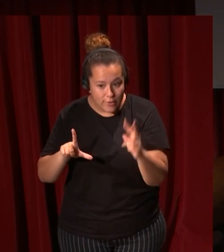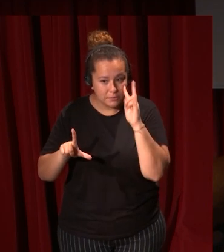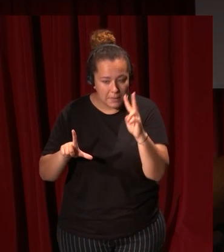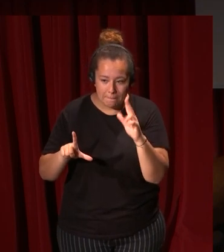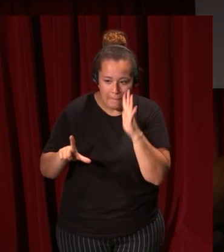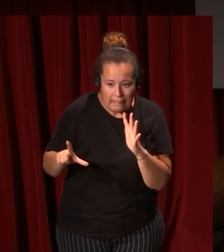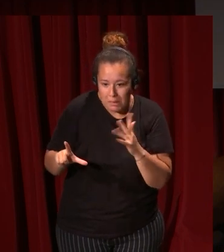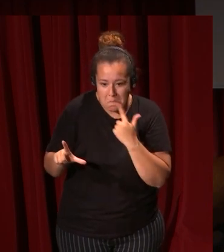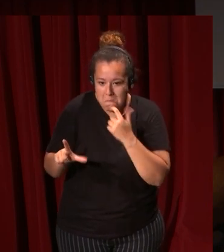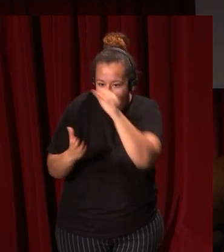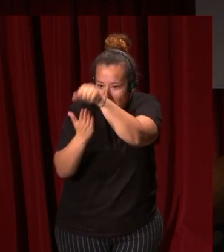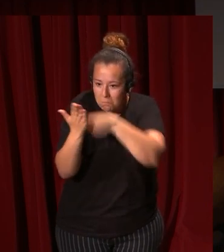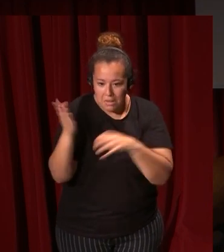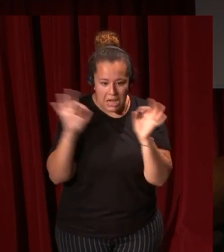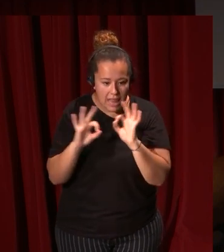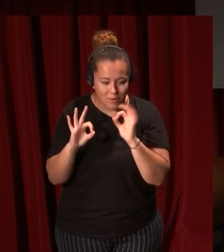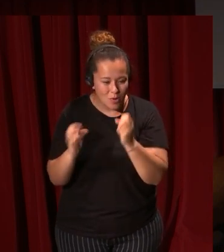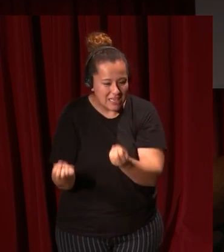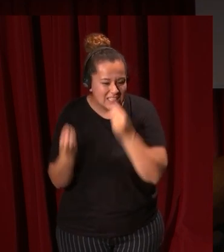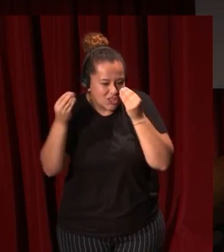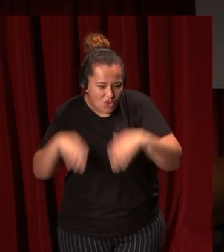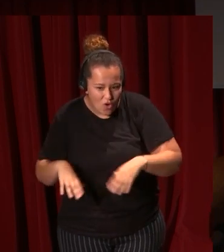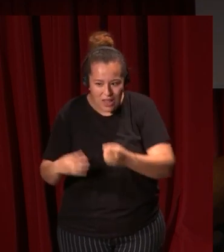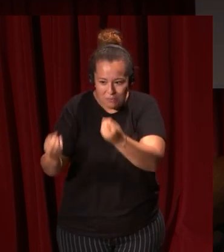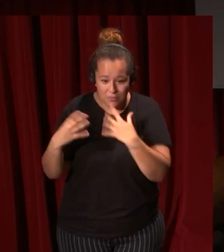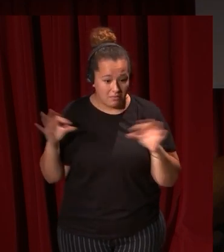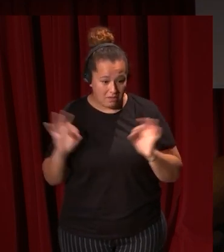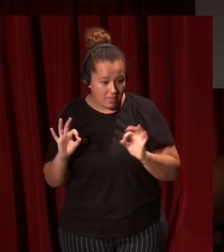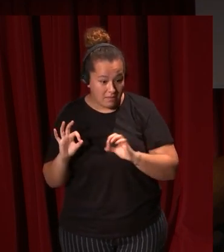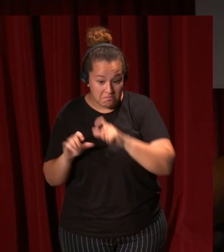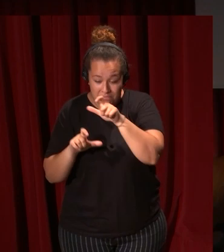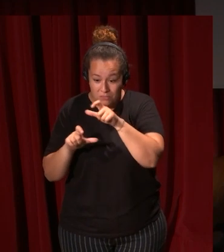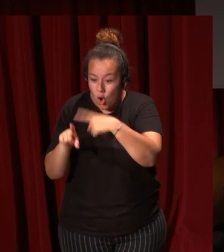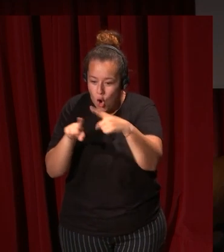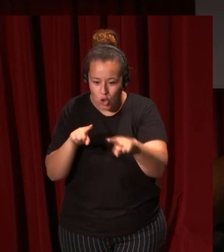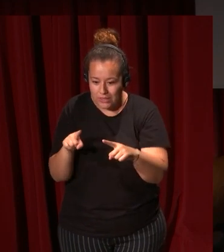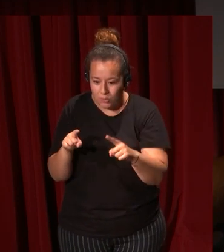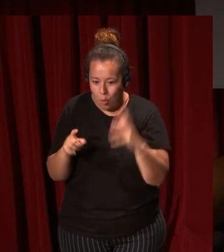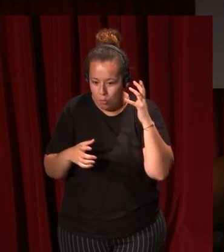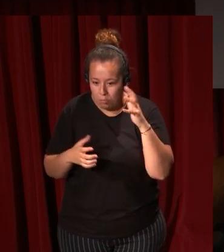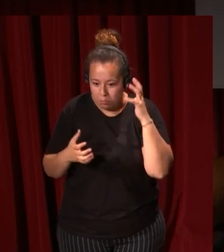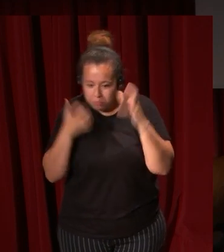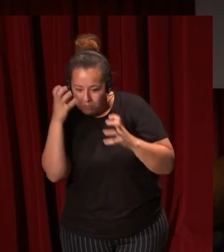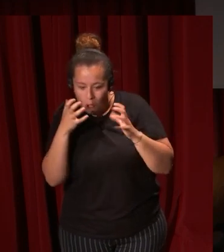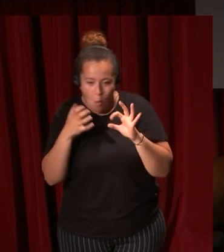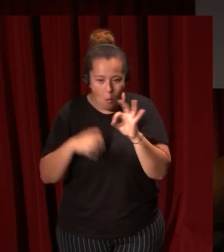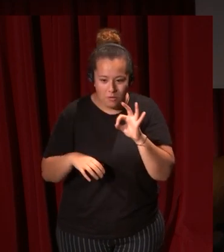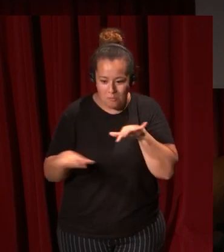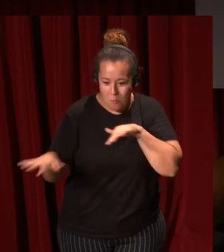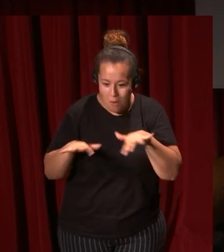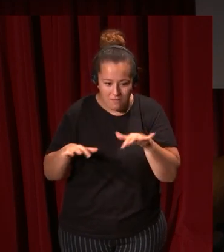nada no muestran un relato una historia sino objetos inanimados que nos hablan de la cultura de quien los tiene